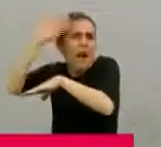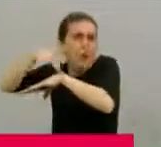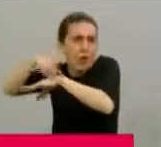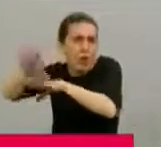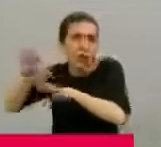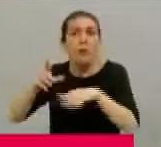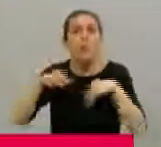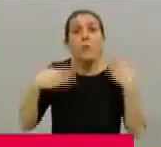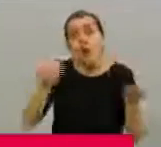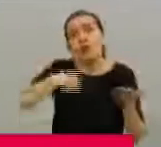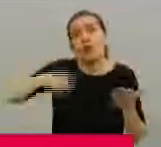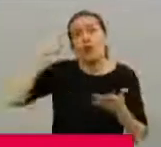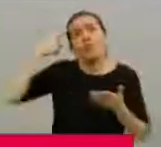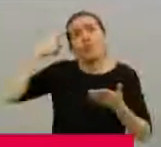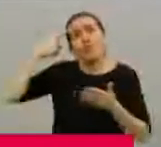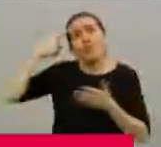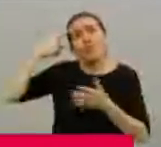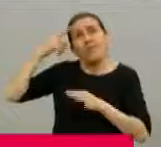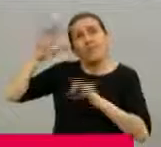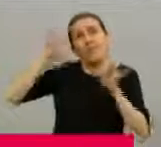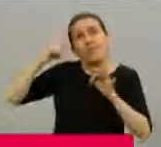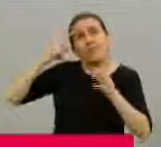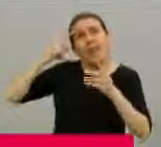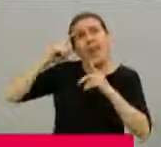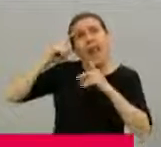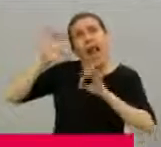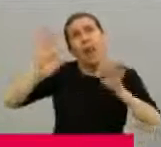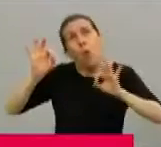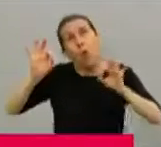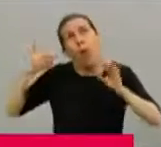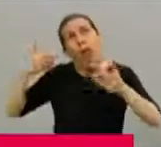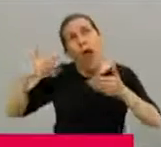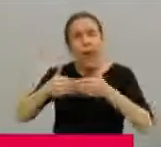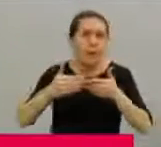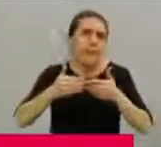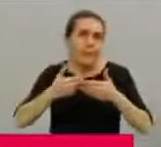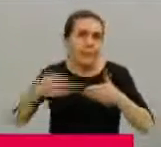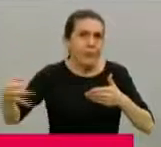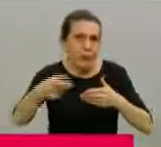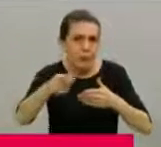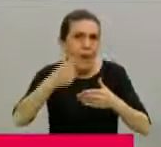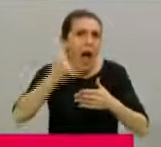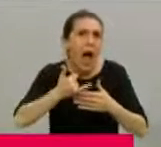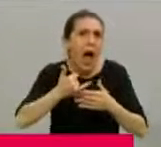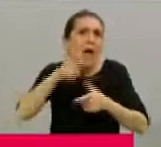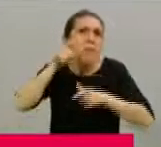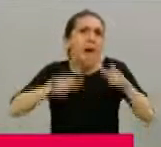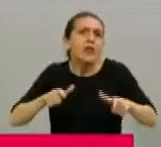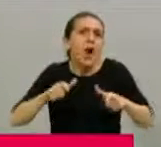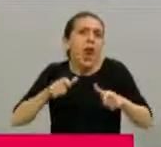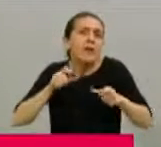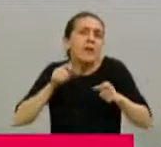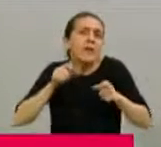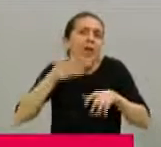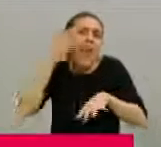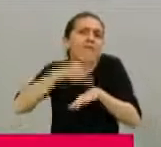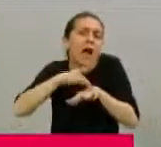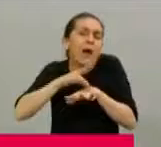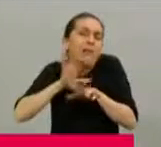teníamos, lo que esperábamos, ¿cierto? De otro tipo de patologías, algunas propias del invierno,